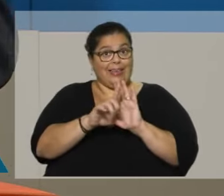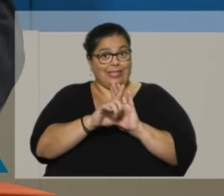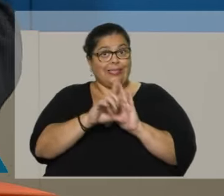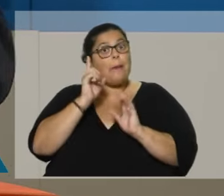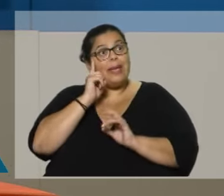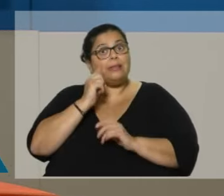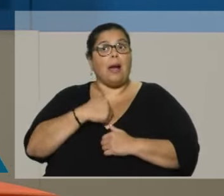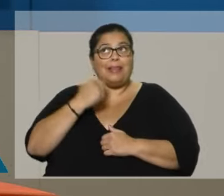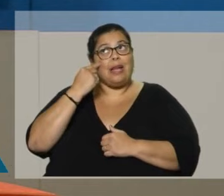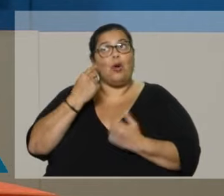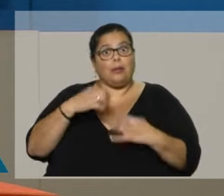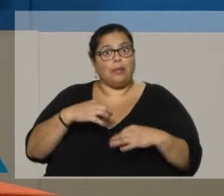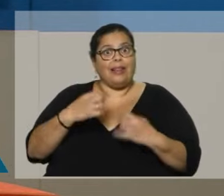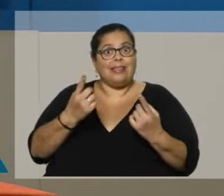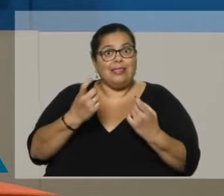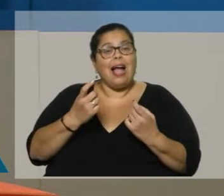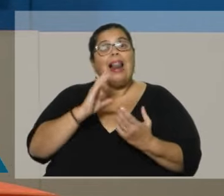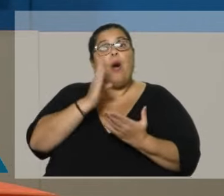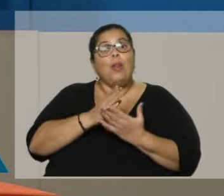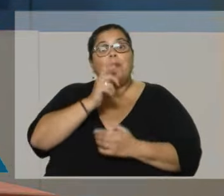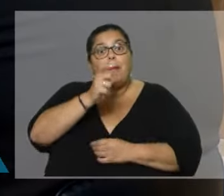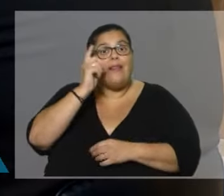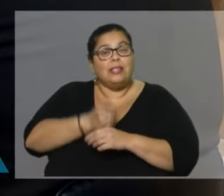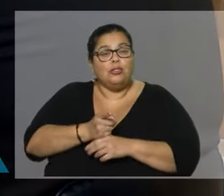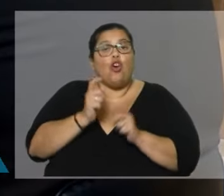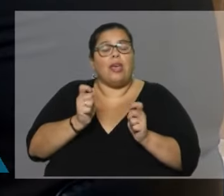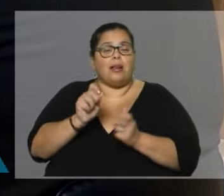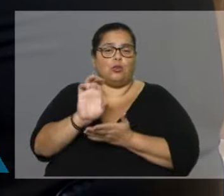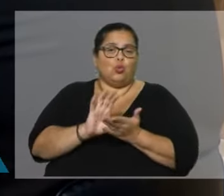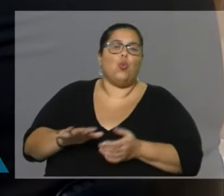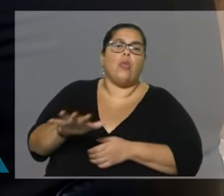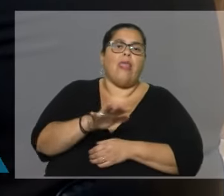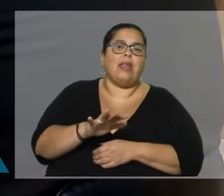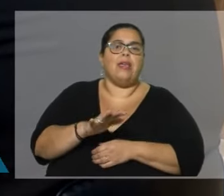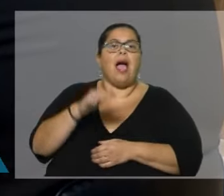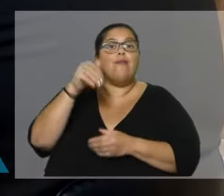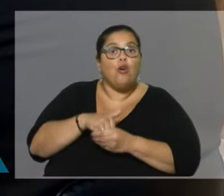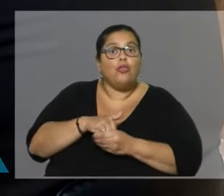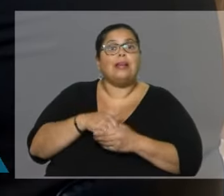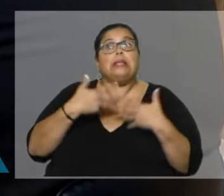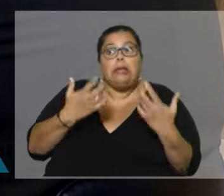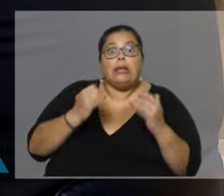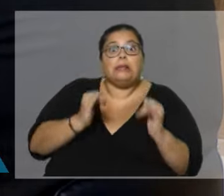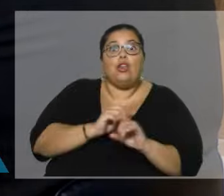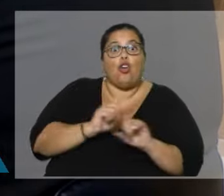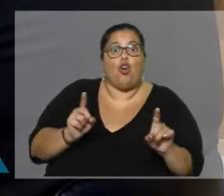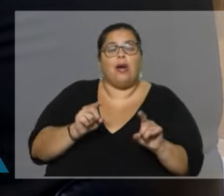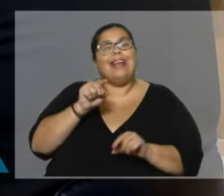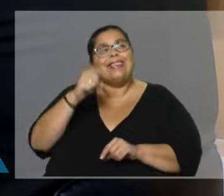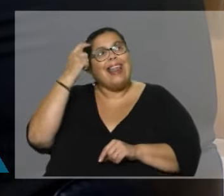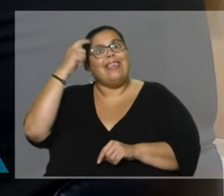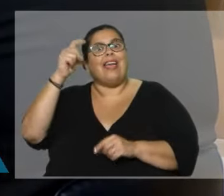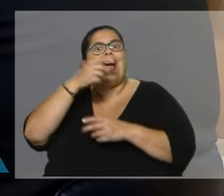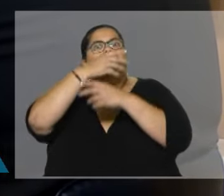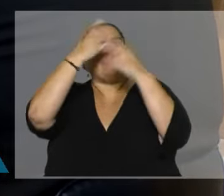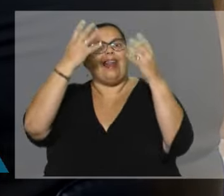Y la ciudadanía tiene la última palabra si la quiere o no. Así que todas las leyes tendrían que ser votadas por los ciudadanos. Sí. Esa es la idea macro. Esa es la idea macro